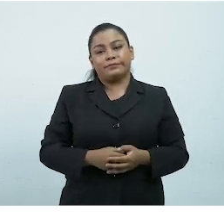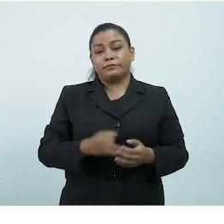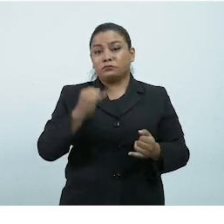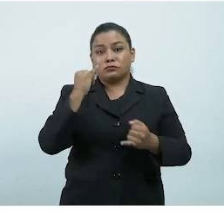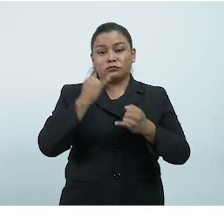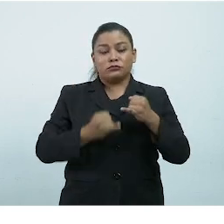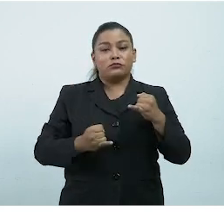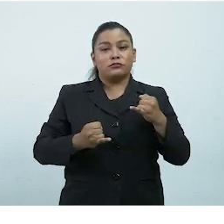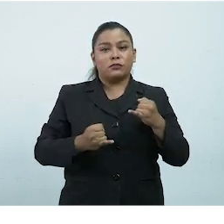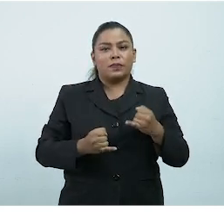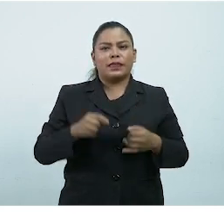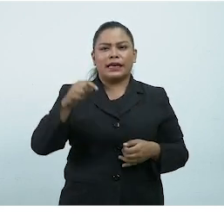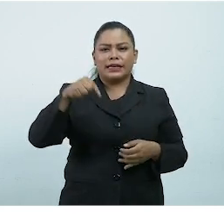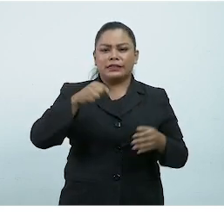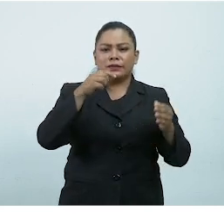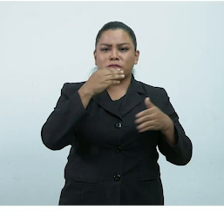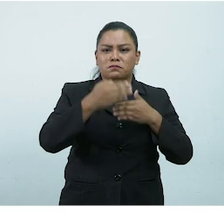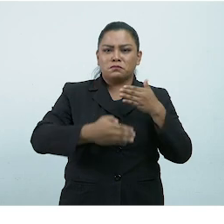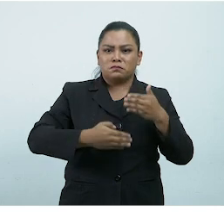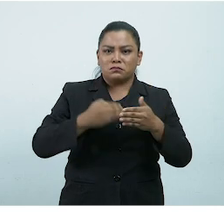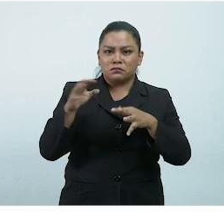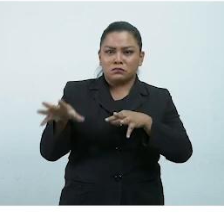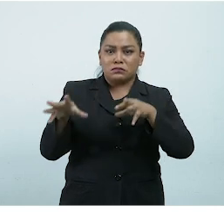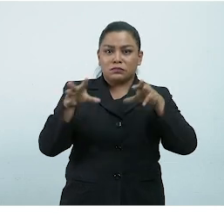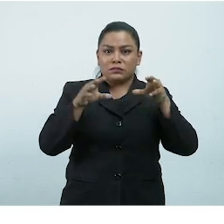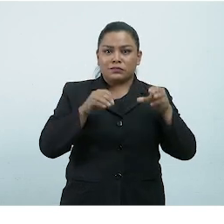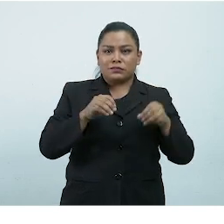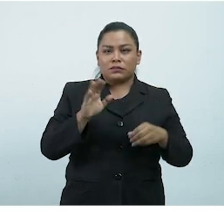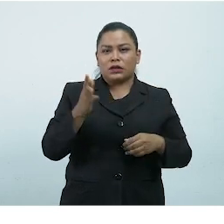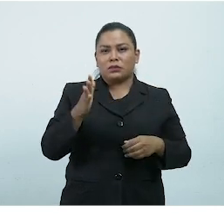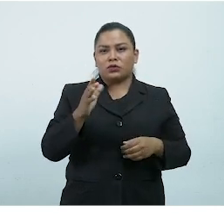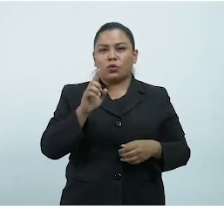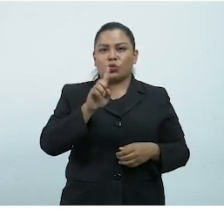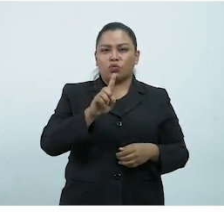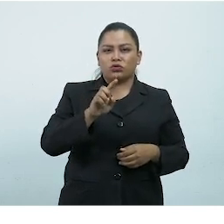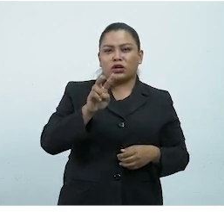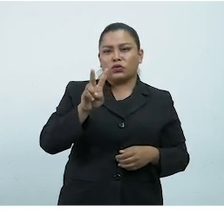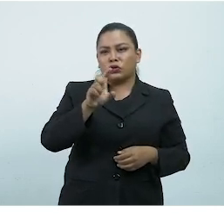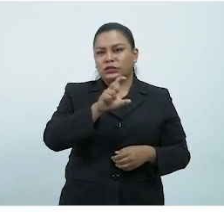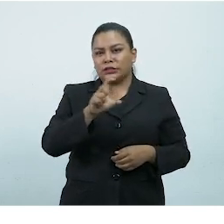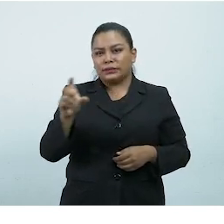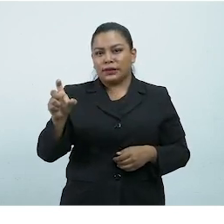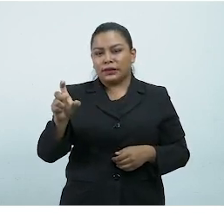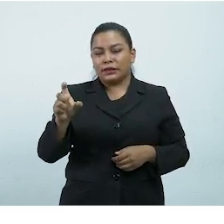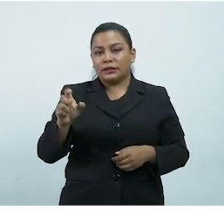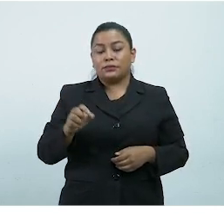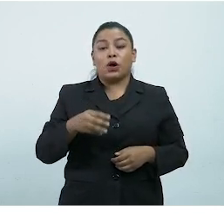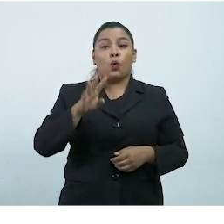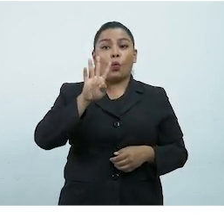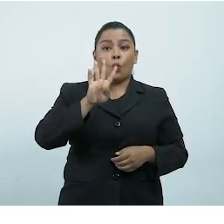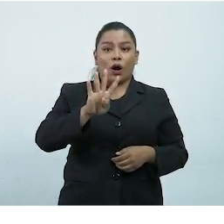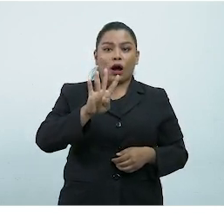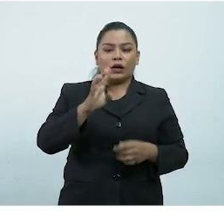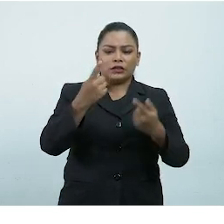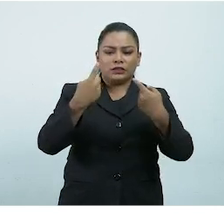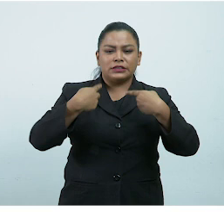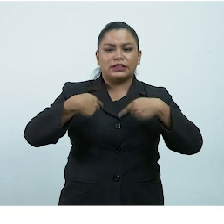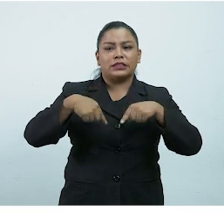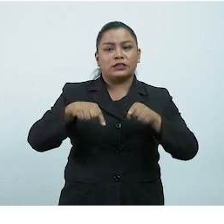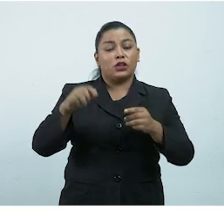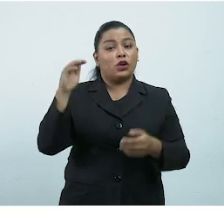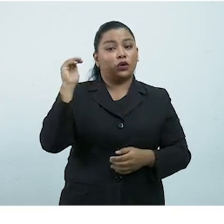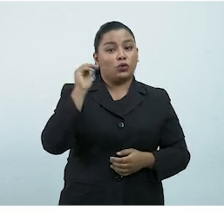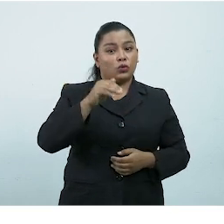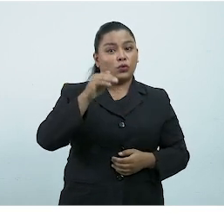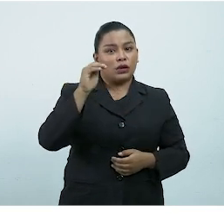Finalmente, esta etapa será implementada en el lapso de una a dos semanas La etapa 4 de continuidad educativa,